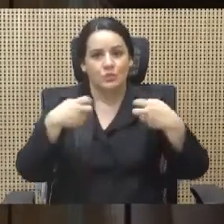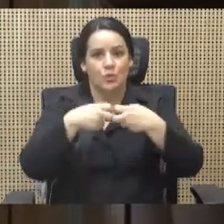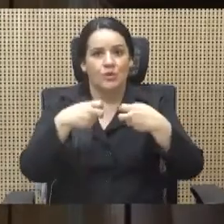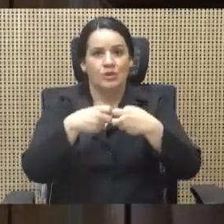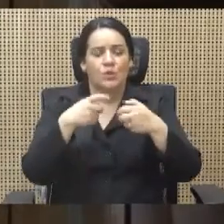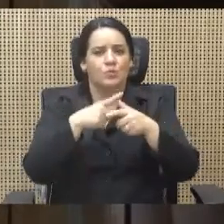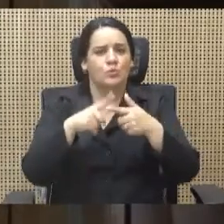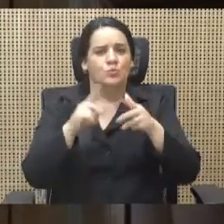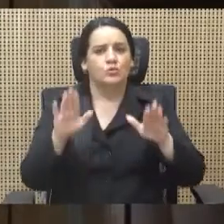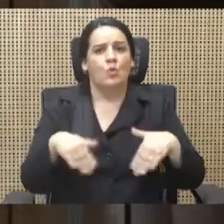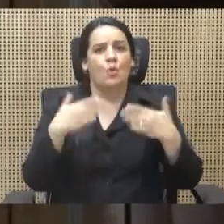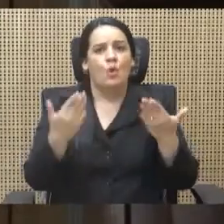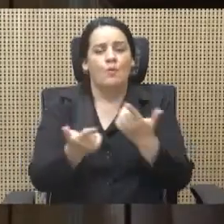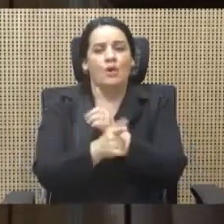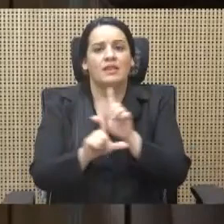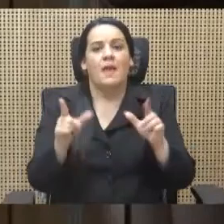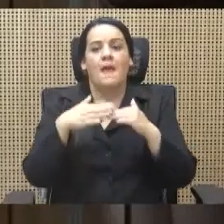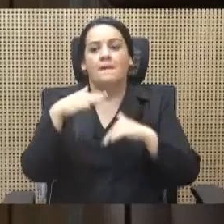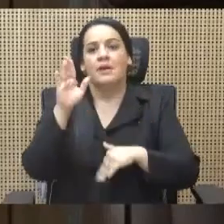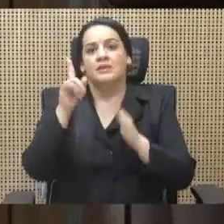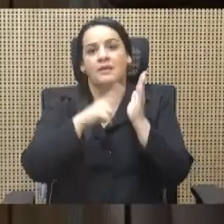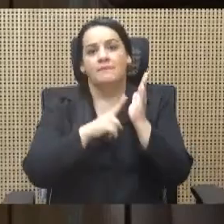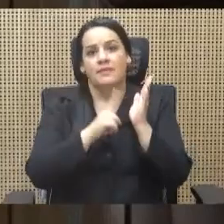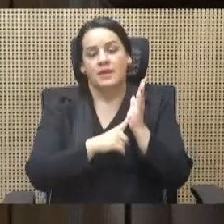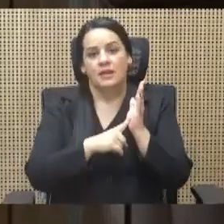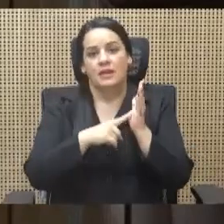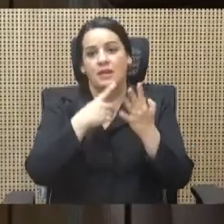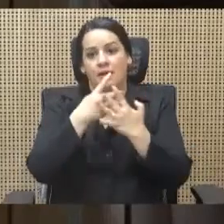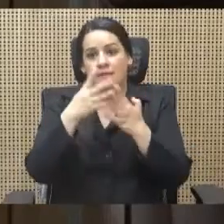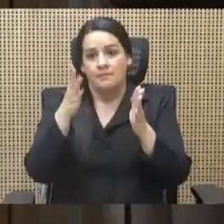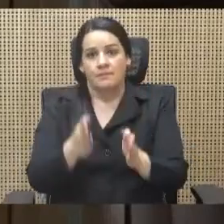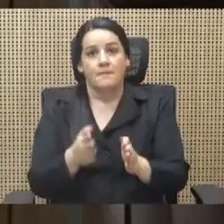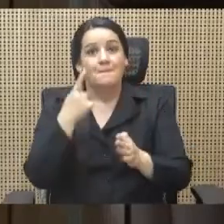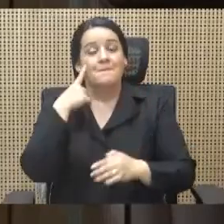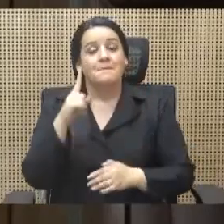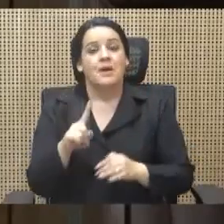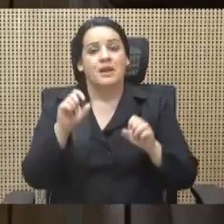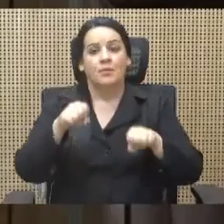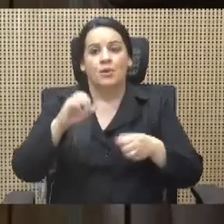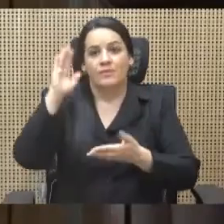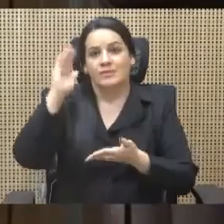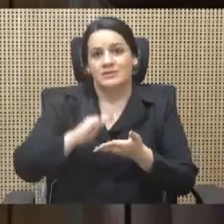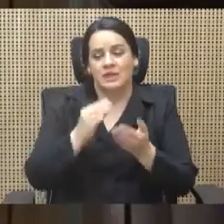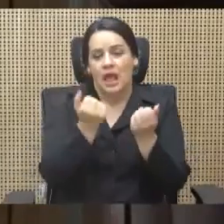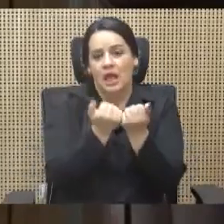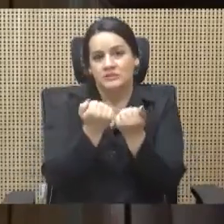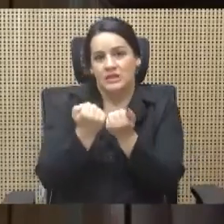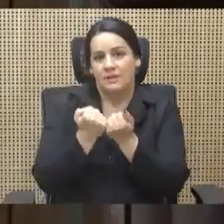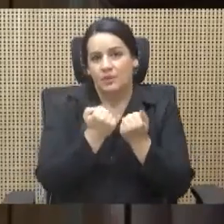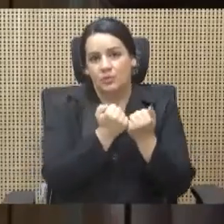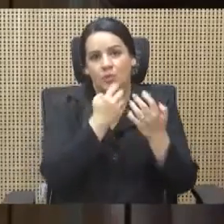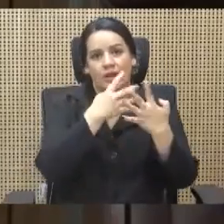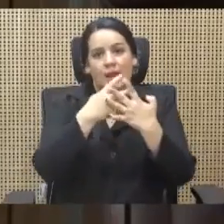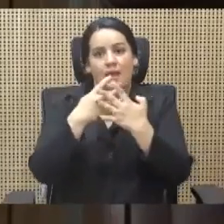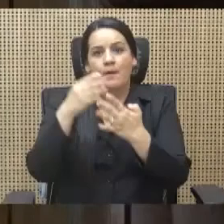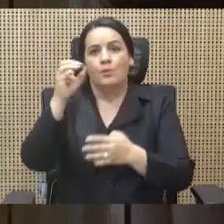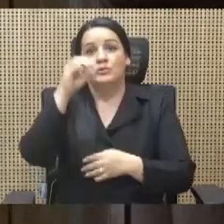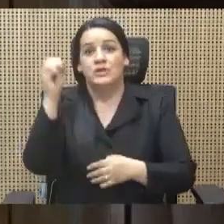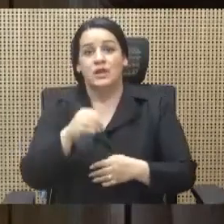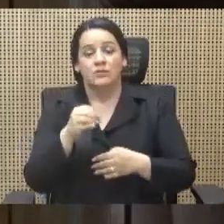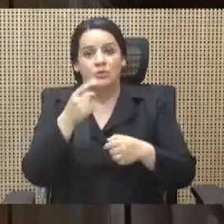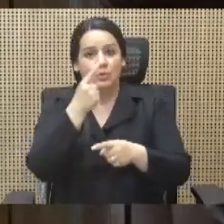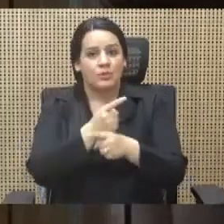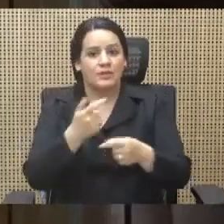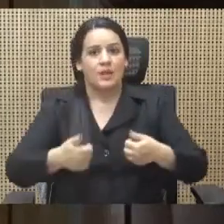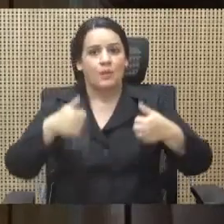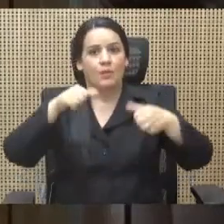más de mil privados de libertad para reducir el hacinamiento carcelario a los porcentajes adecuados según las convenciones internacionales con